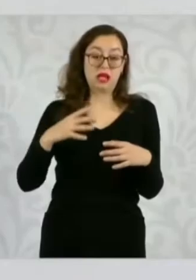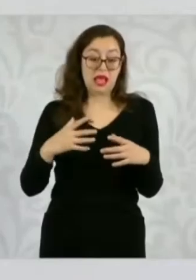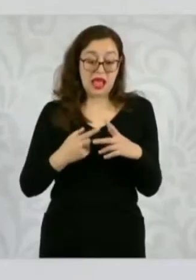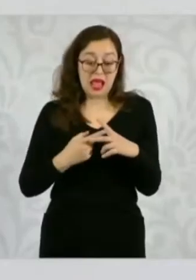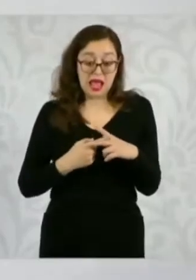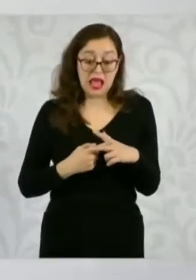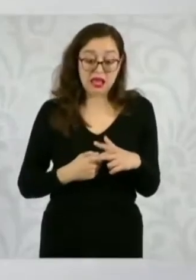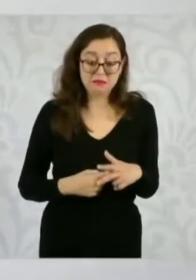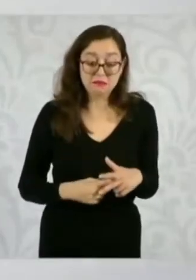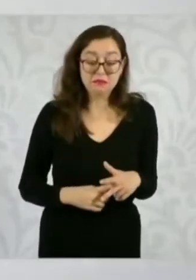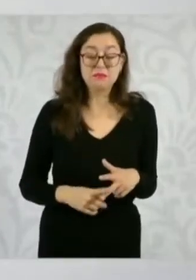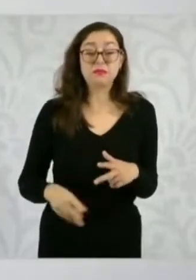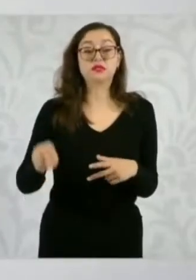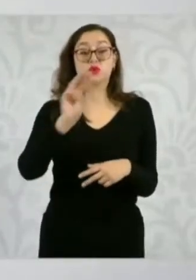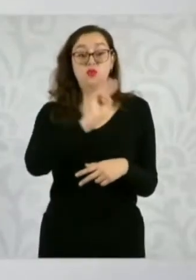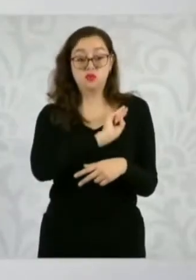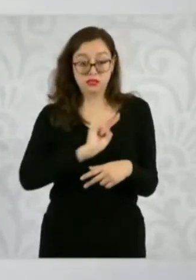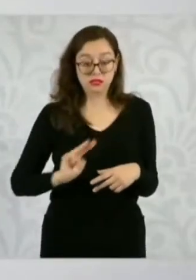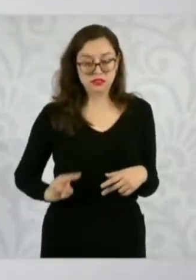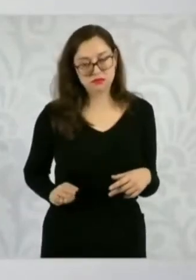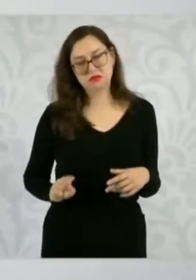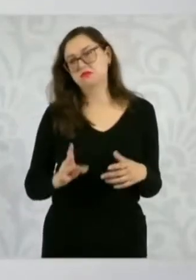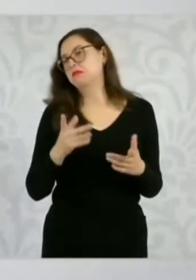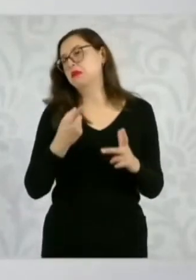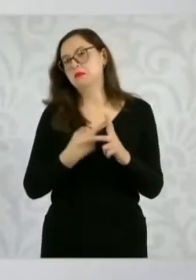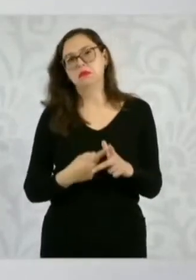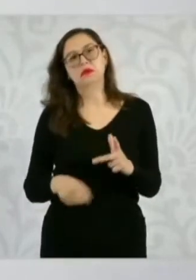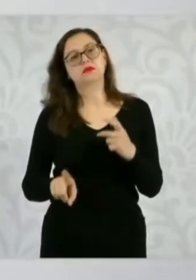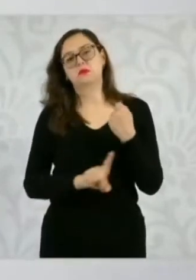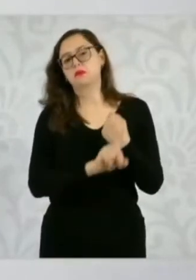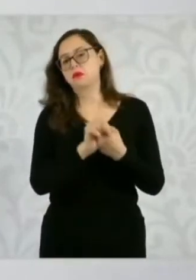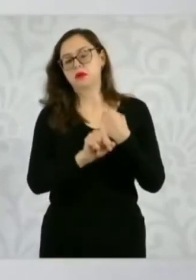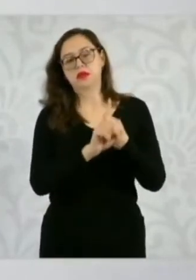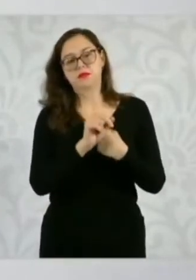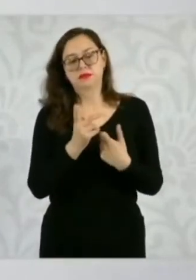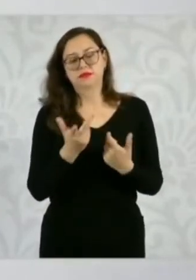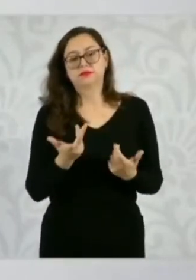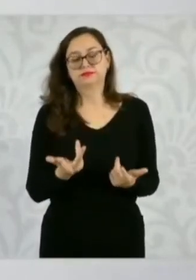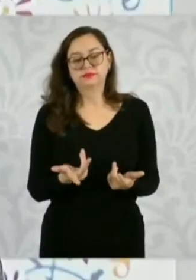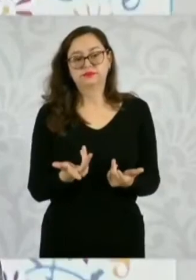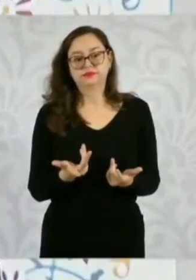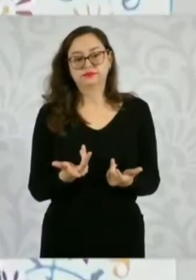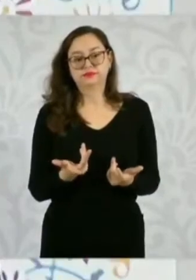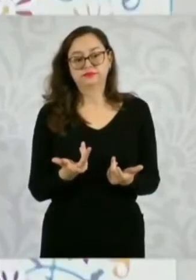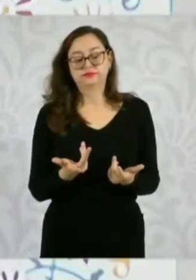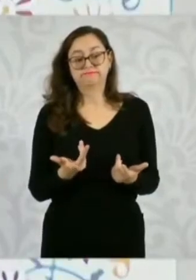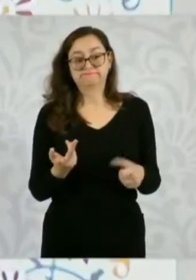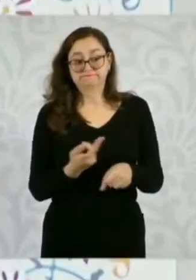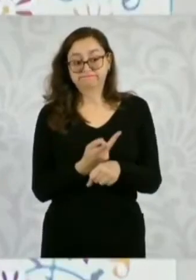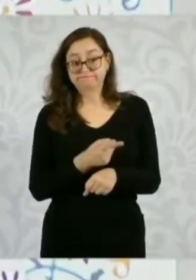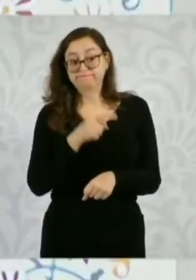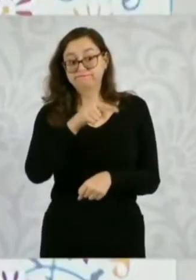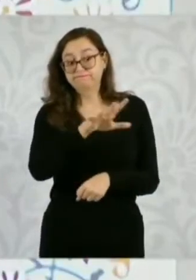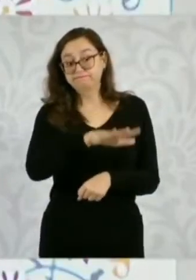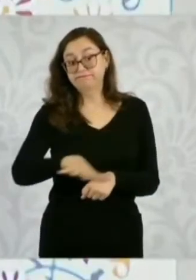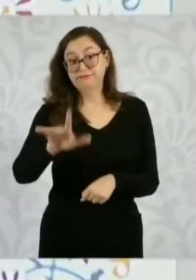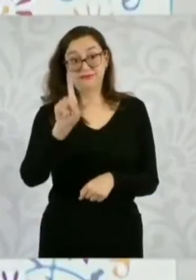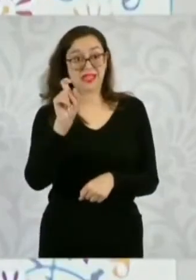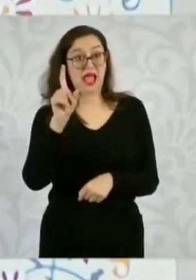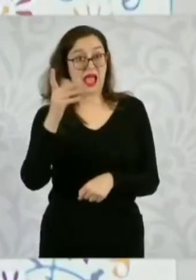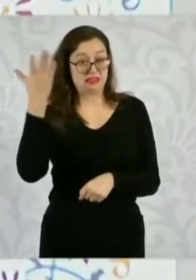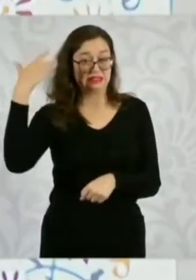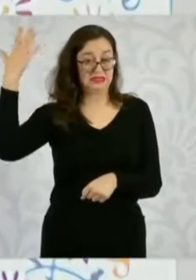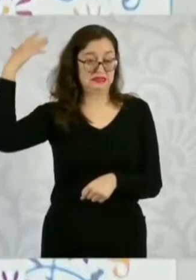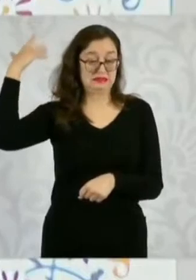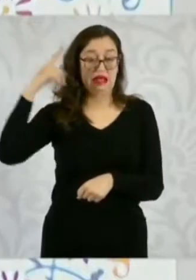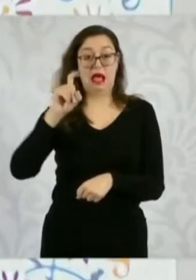que vienen cargando problemas. Son además zonas que, por los hundimientos de la zona metropolitana,